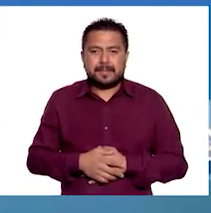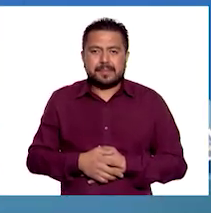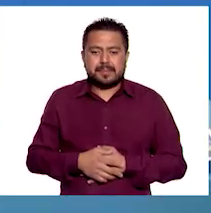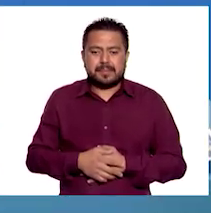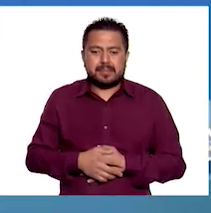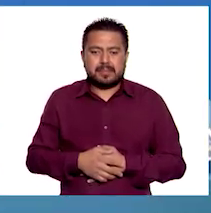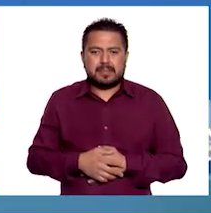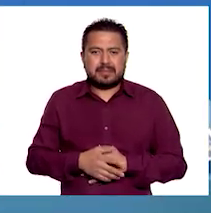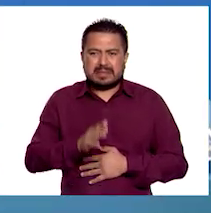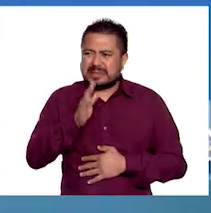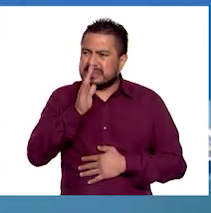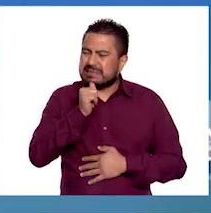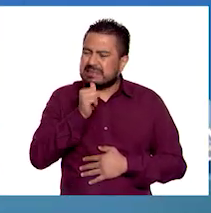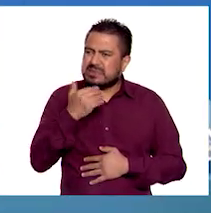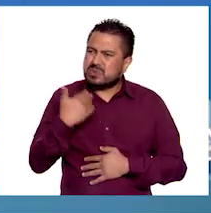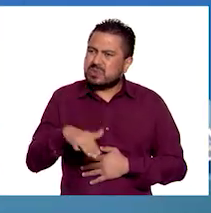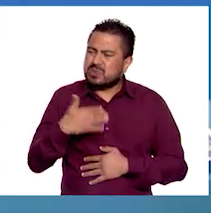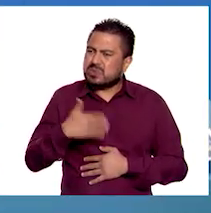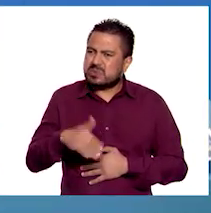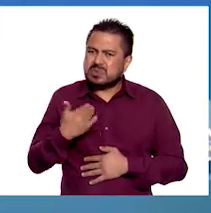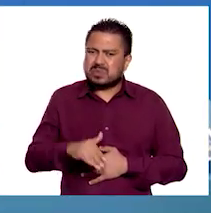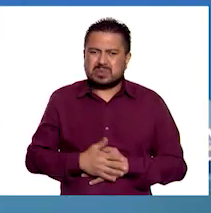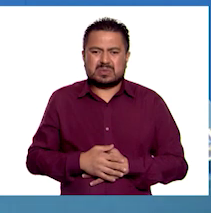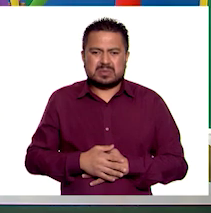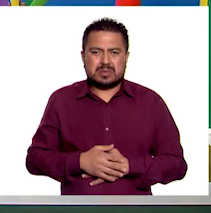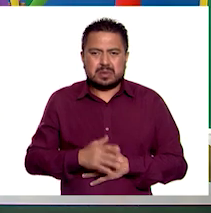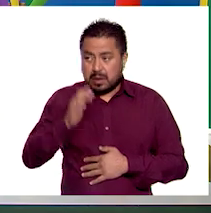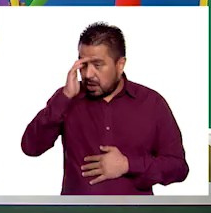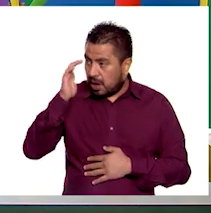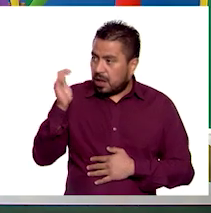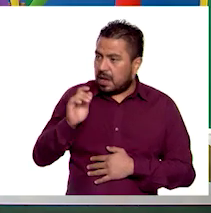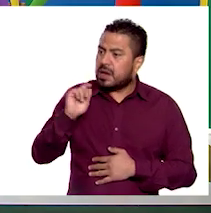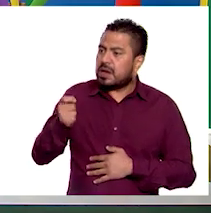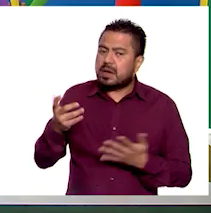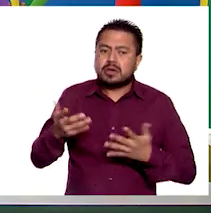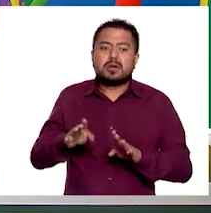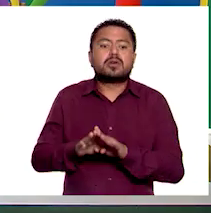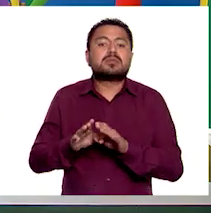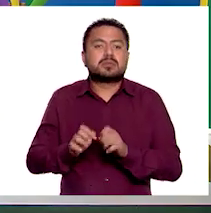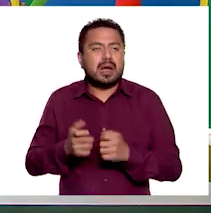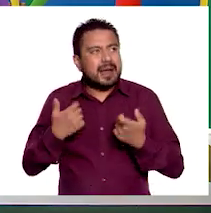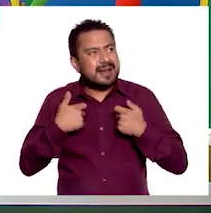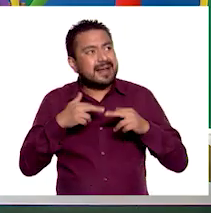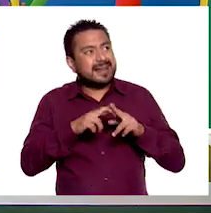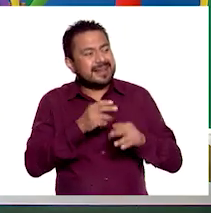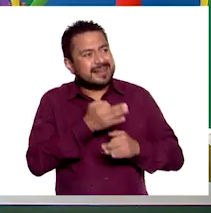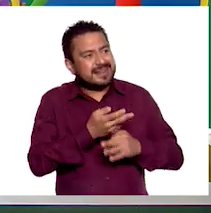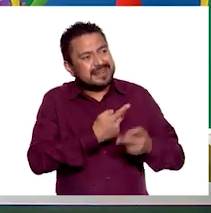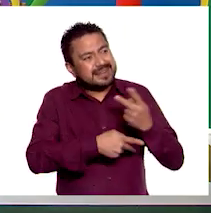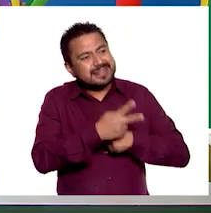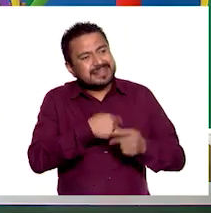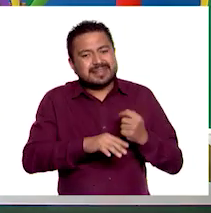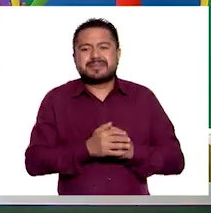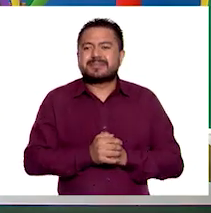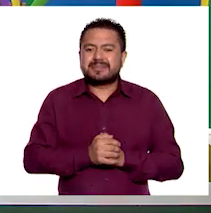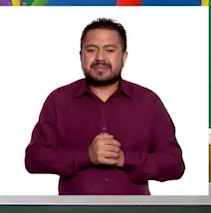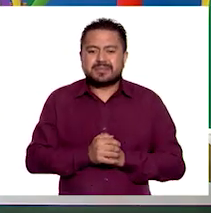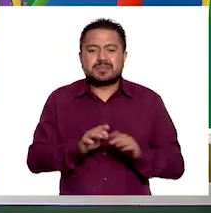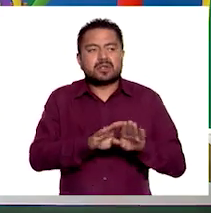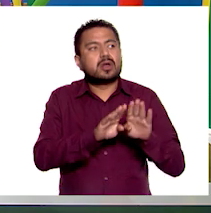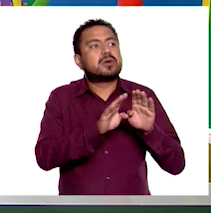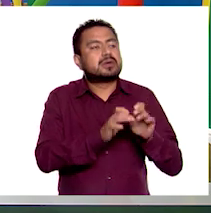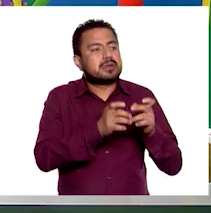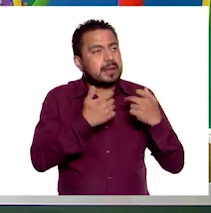Ay, no puede ser. Hola, hola. ¿Qué están haciendo? ¿Cómo están? ¡Ay, profe! ¿Cómo están,